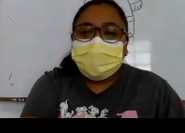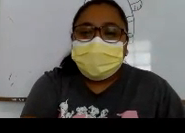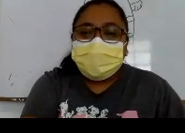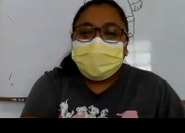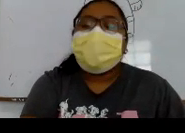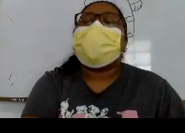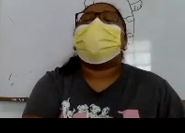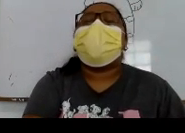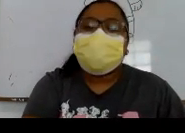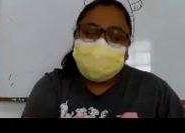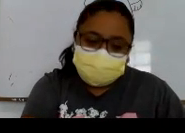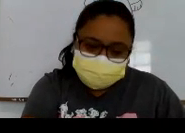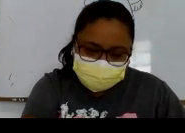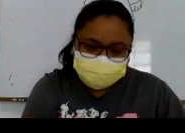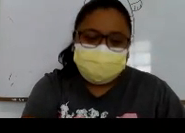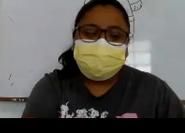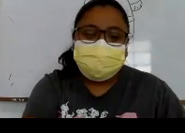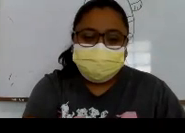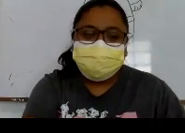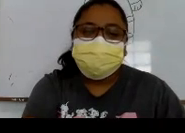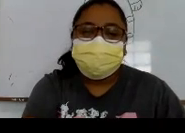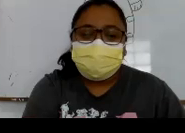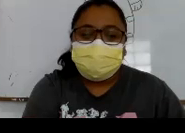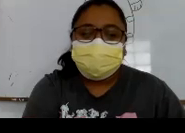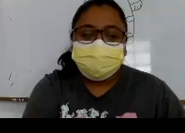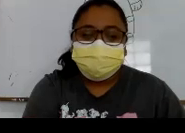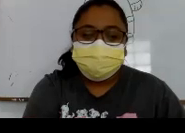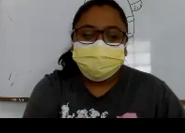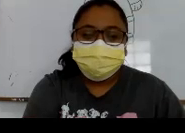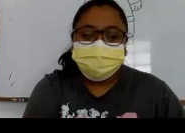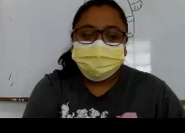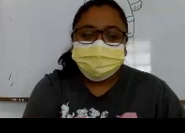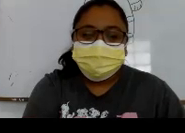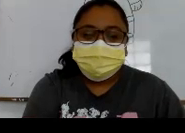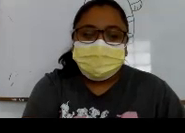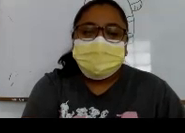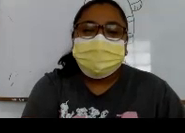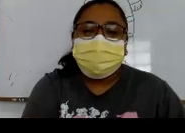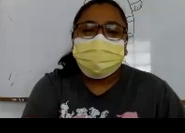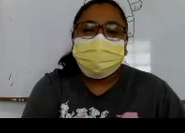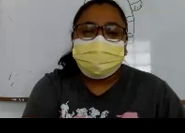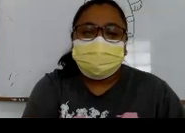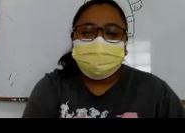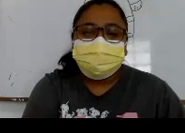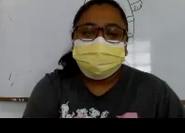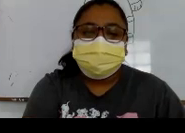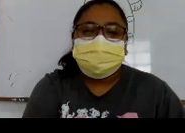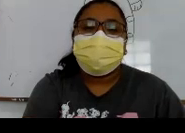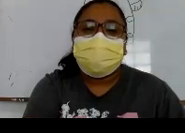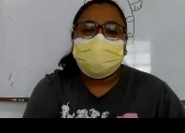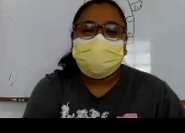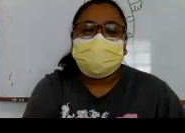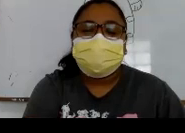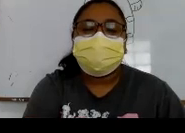de señas. Lenguaje de Lenguaje de señas. Con sus manos y con sus dedos. Correcto, chicos.